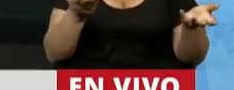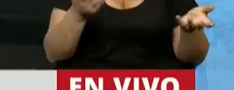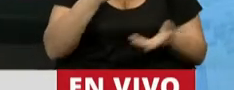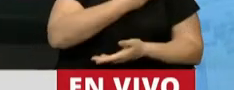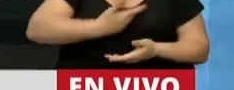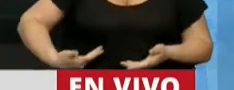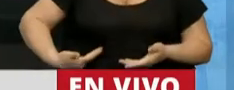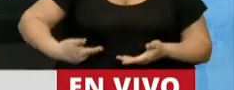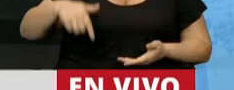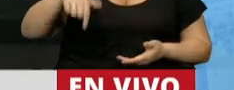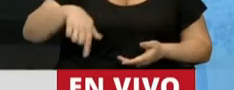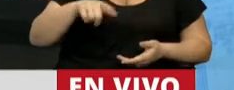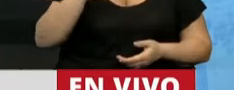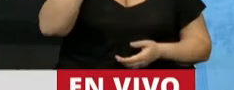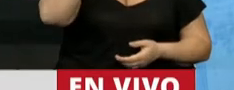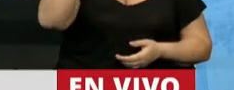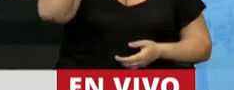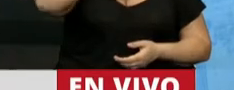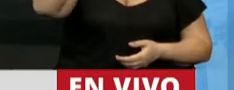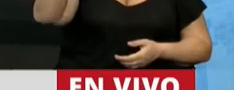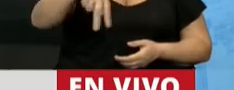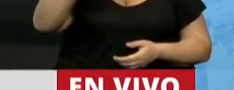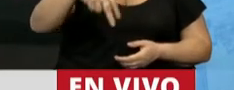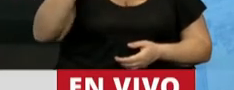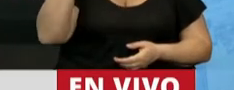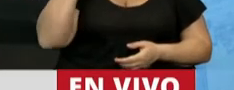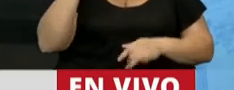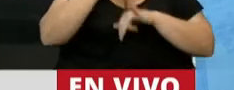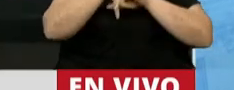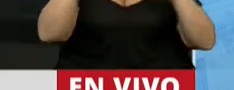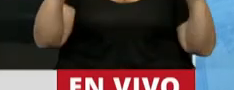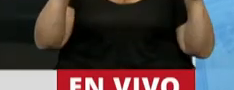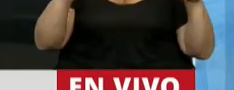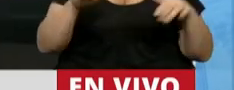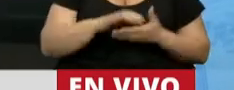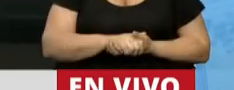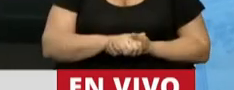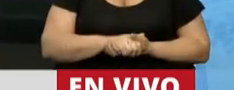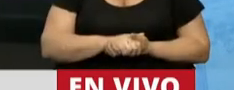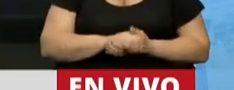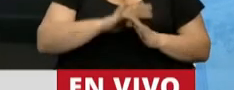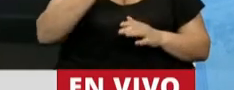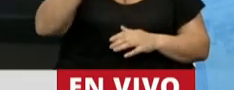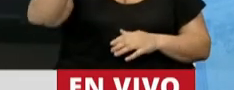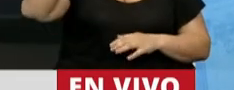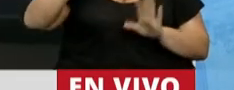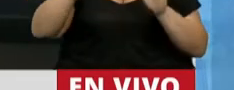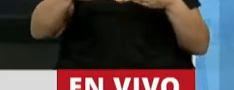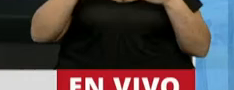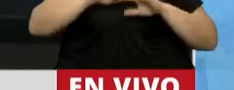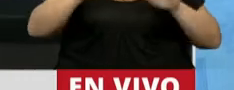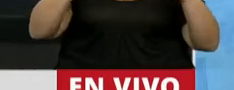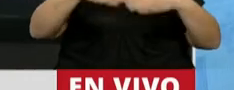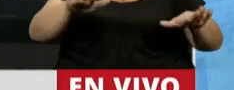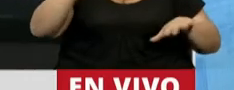presidente de la Nación el día 27 de noviembre anunció que cesaba el ASPO y que lo único que